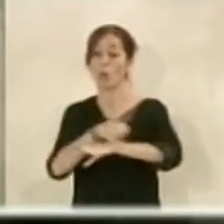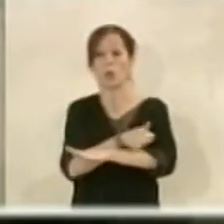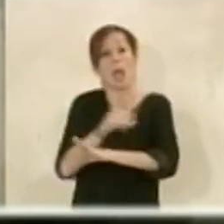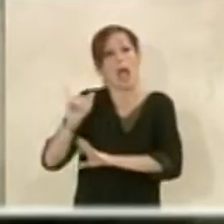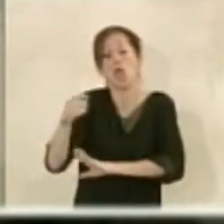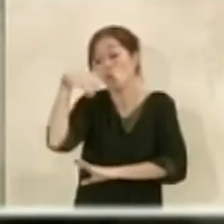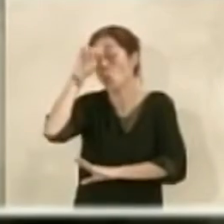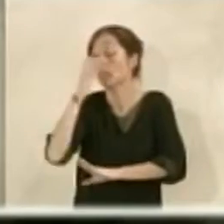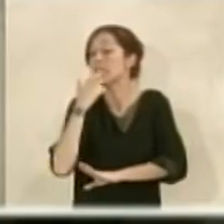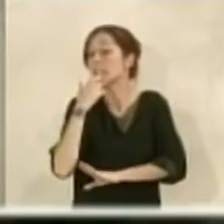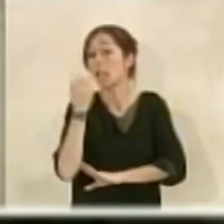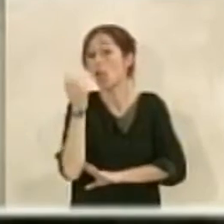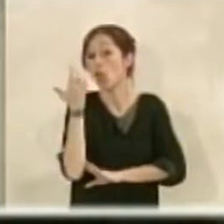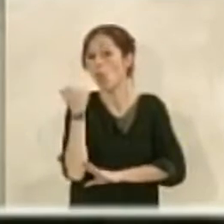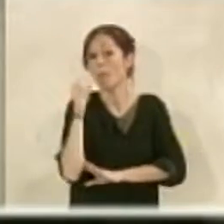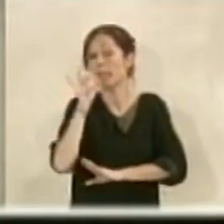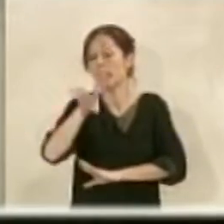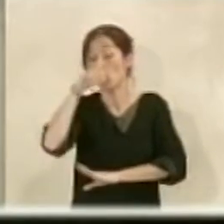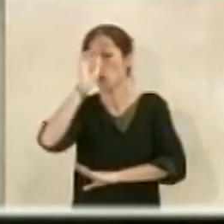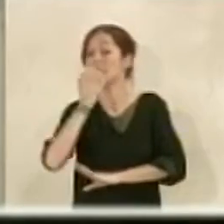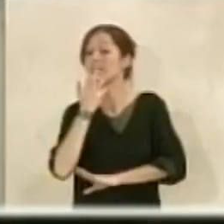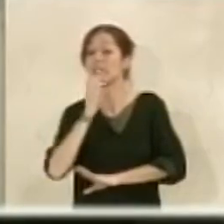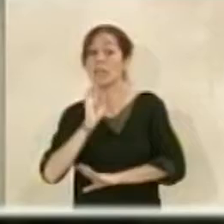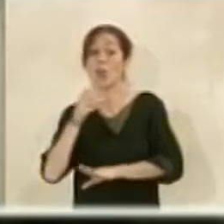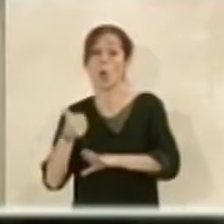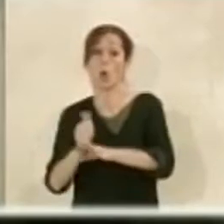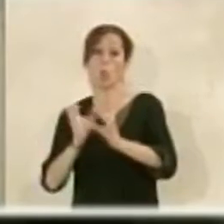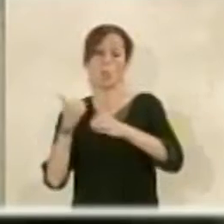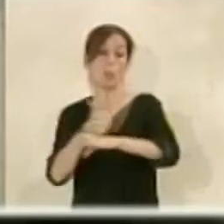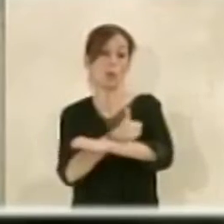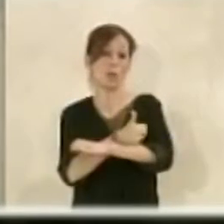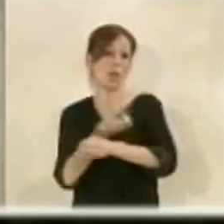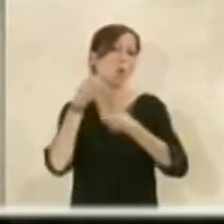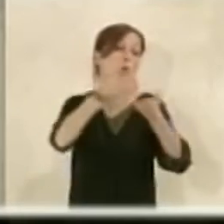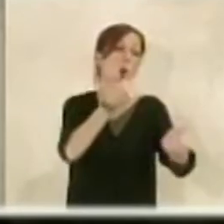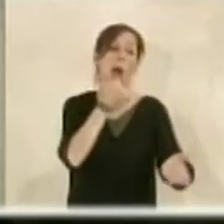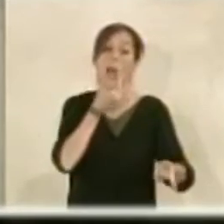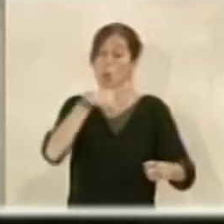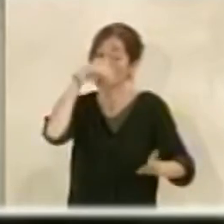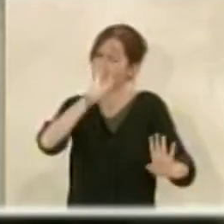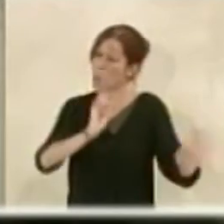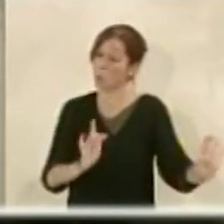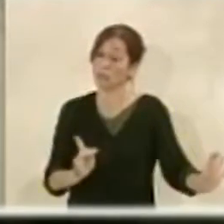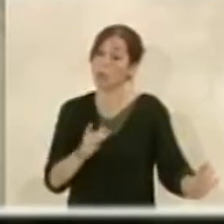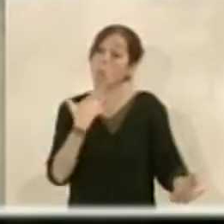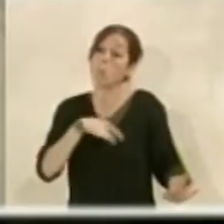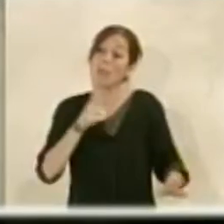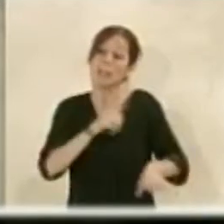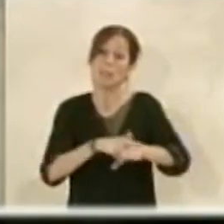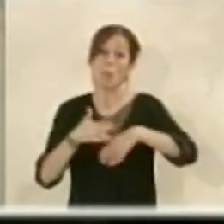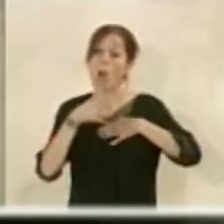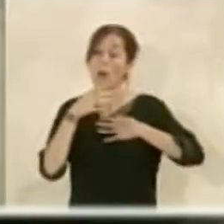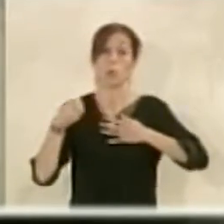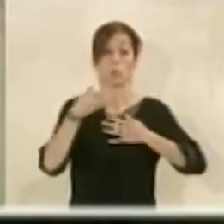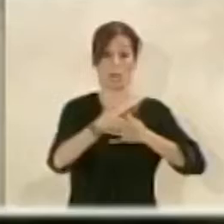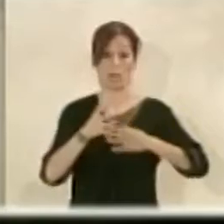Ciudadanos dijo algo el 24 de noviembre cuando esto se derribó no lo sé y en segundo lugar no lo sé si todavía están a tiempo pero